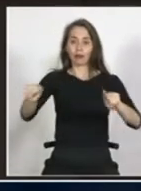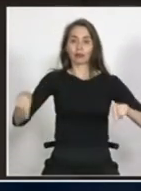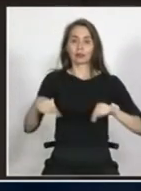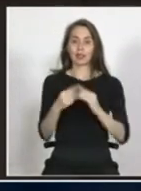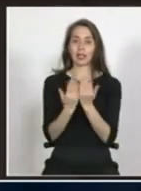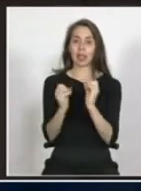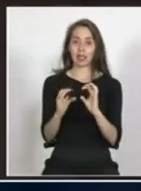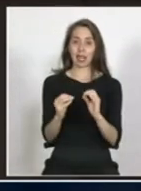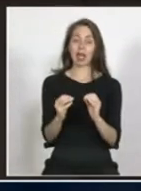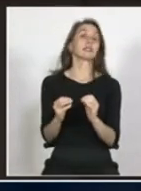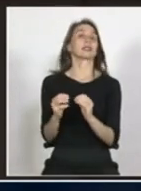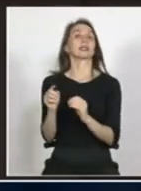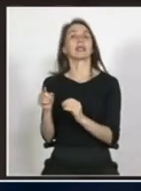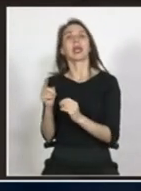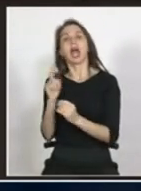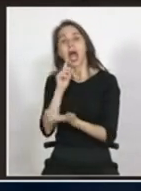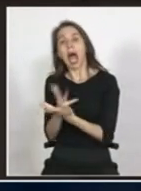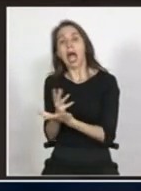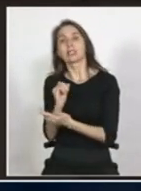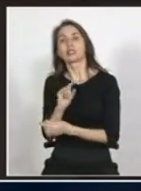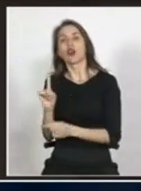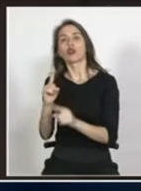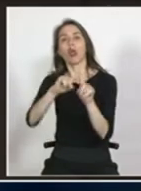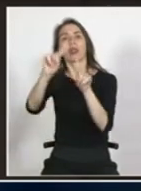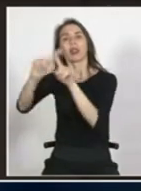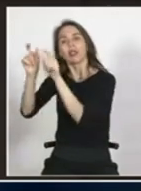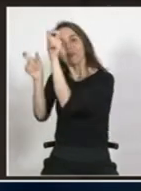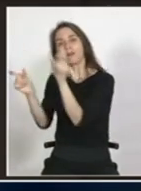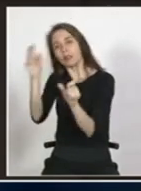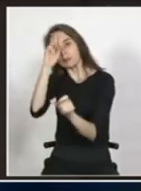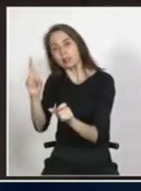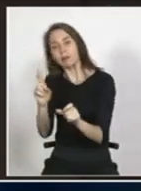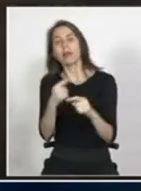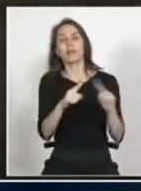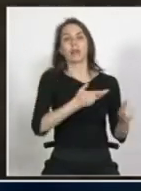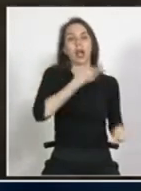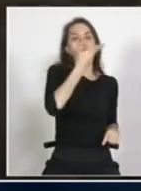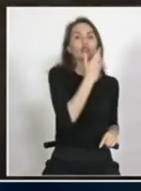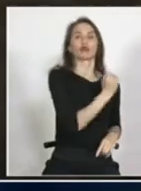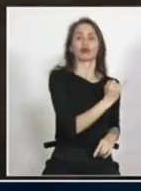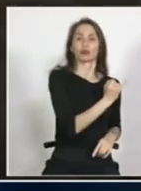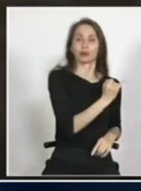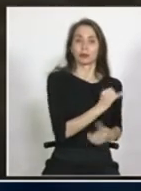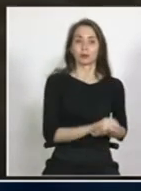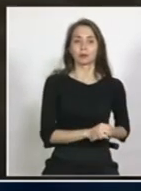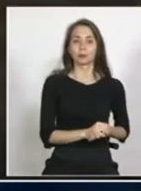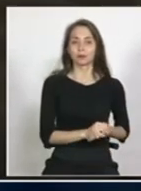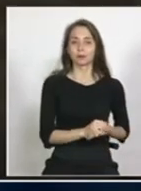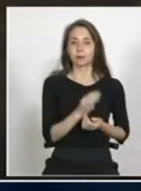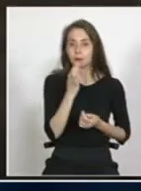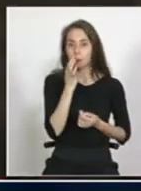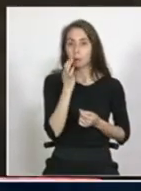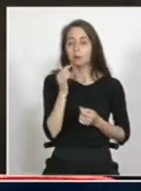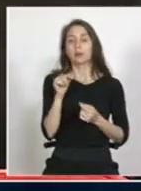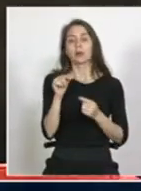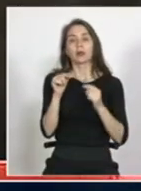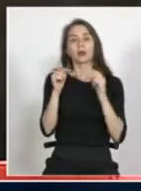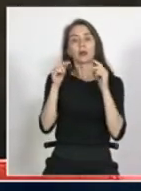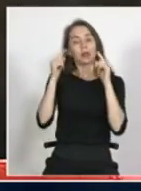fondo en el discurso. Dime, hija. Antes que entremos ya como en lo más pequeño, siguiendo en esta mirada de la política,